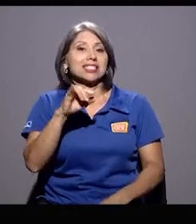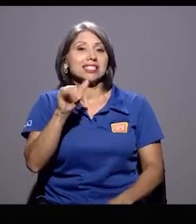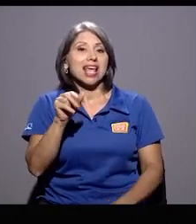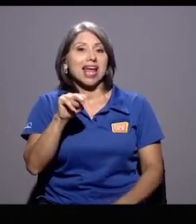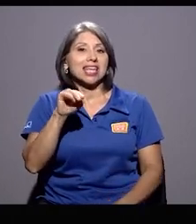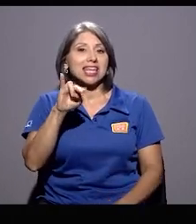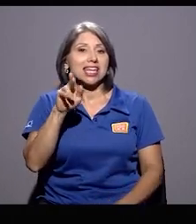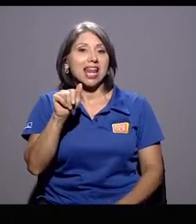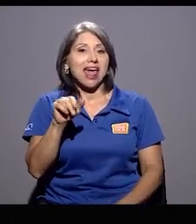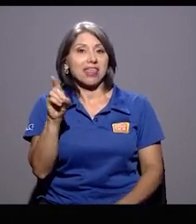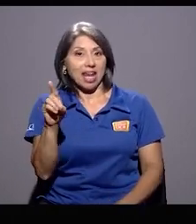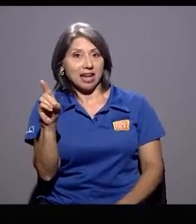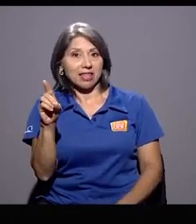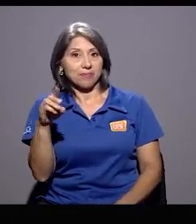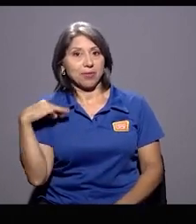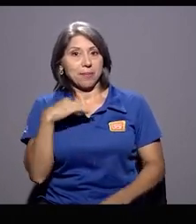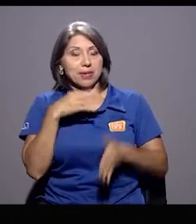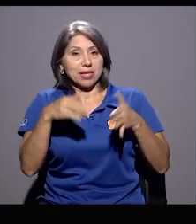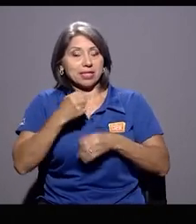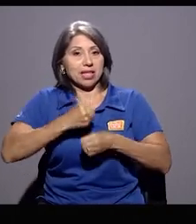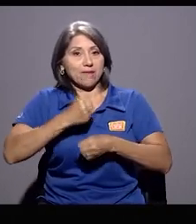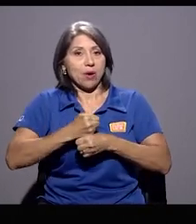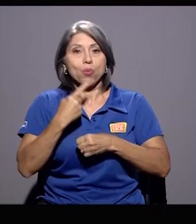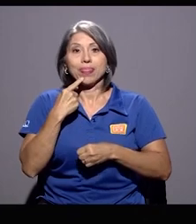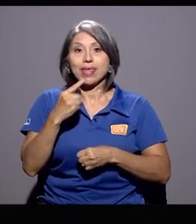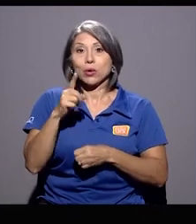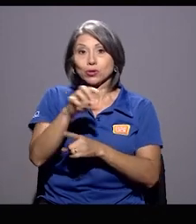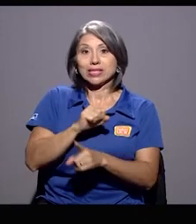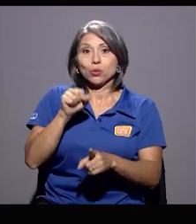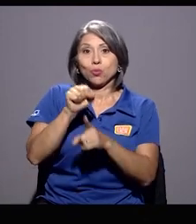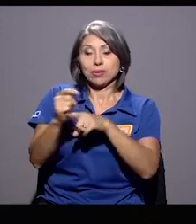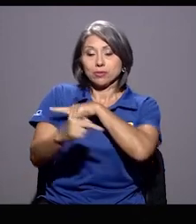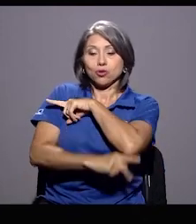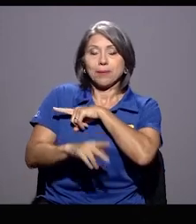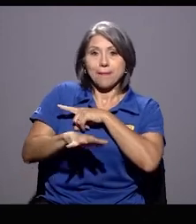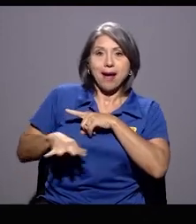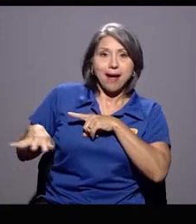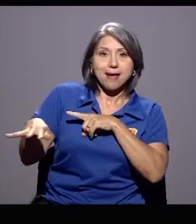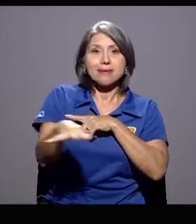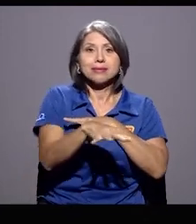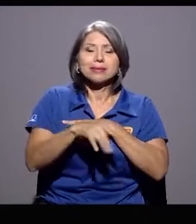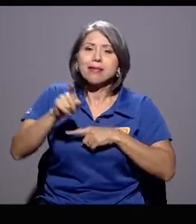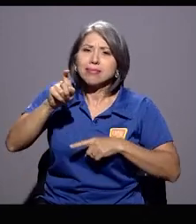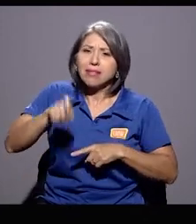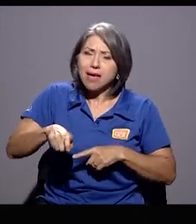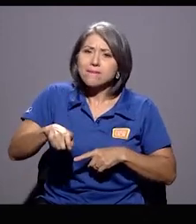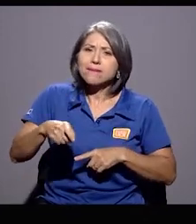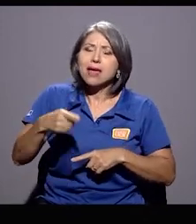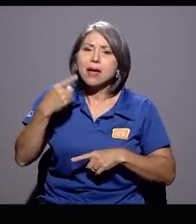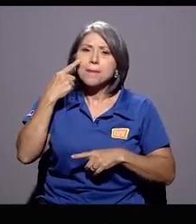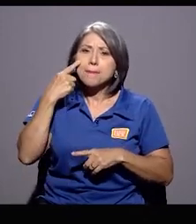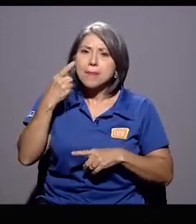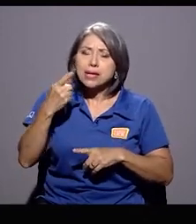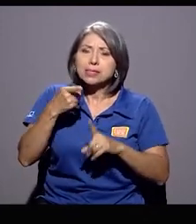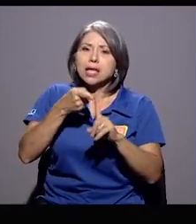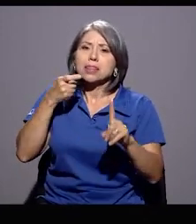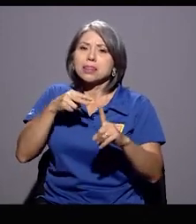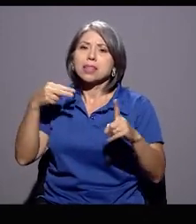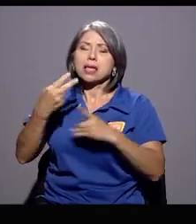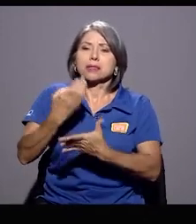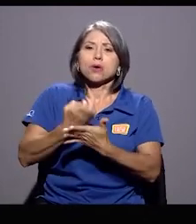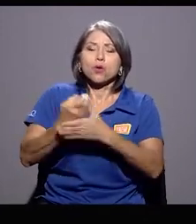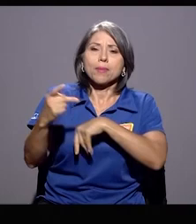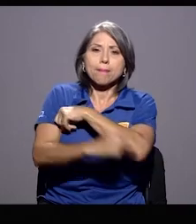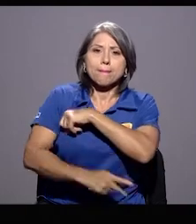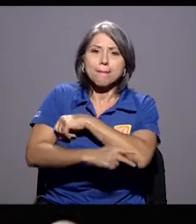claramente como Ministra de Trabajo, que el panorama que va frente al país desde el Ministerio debería verse desde la economía del país